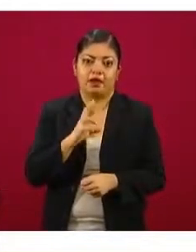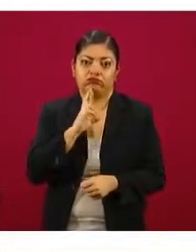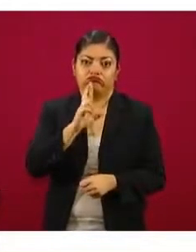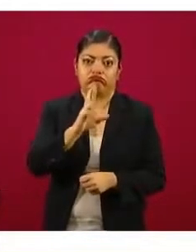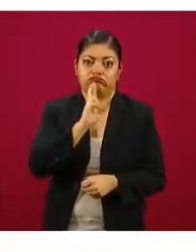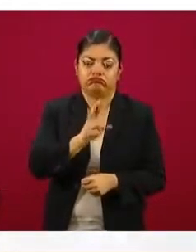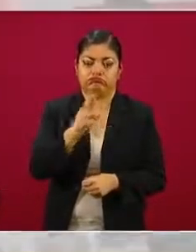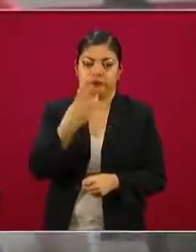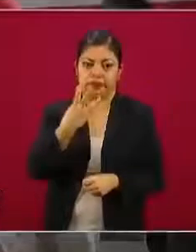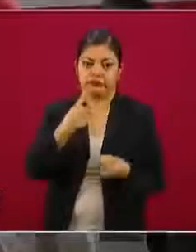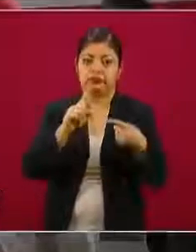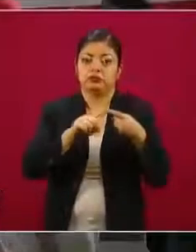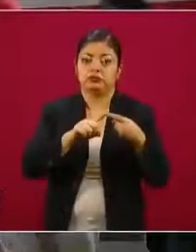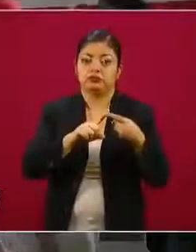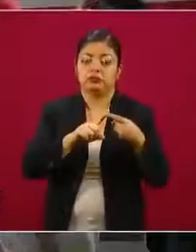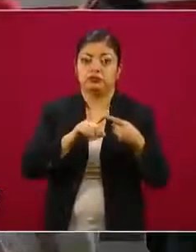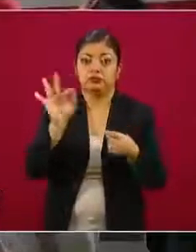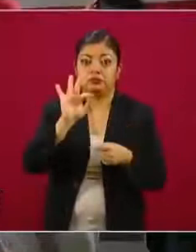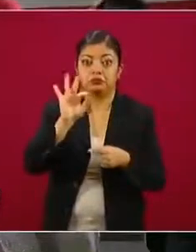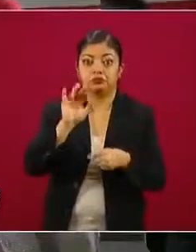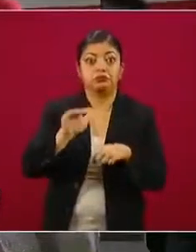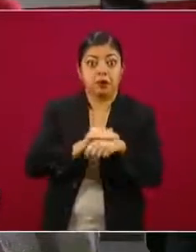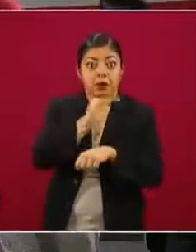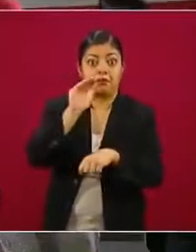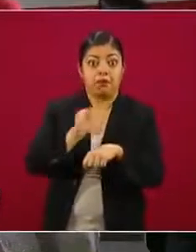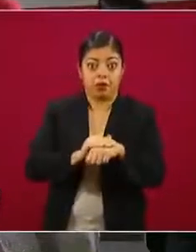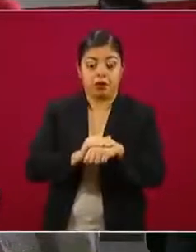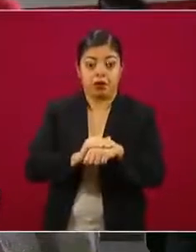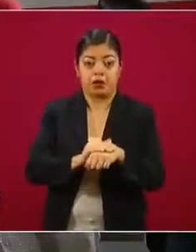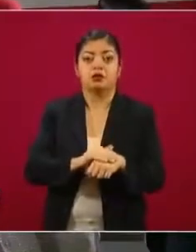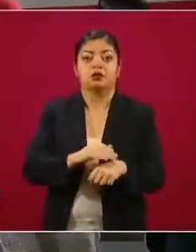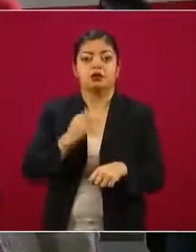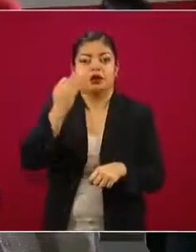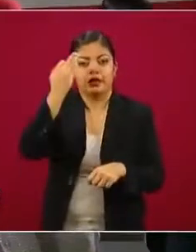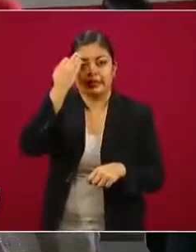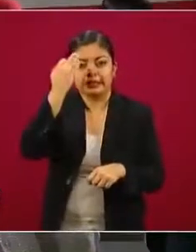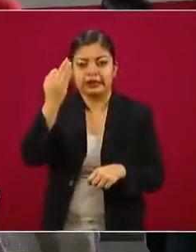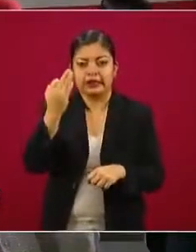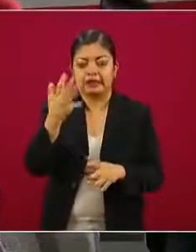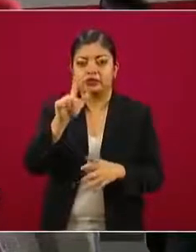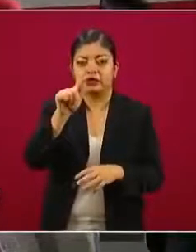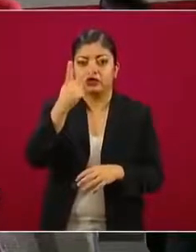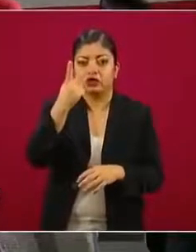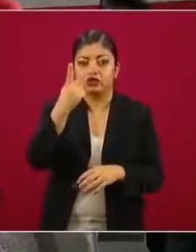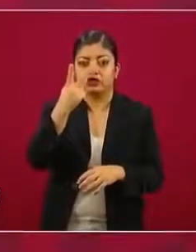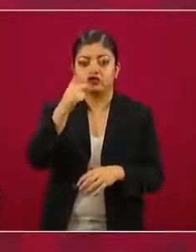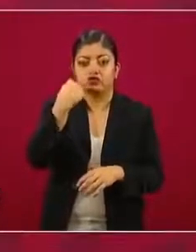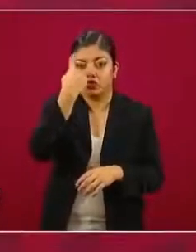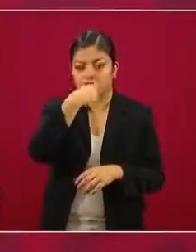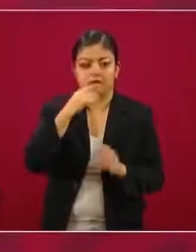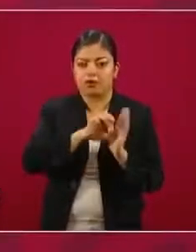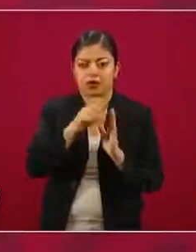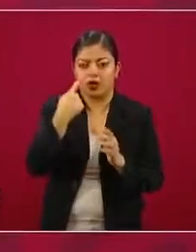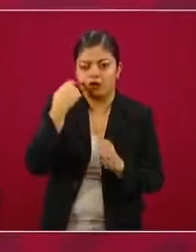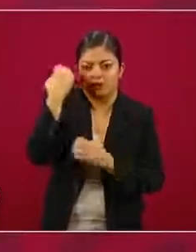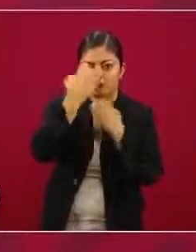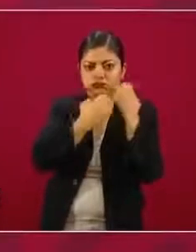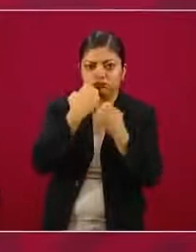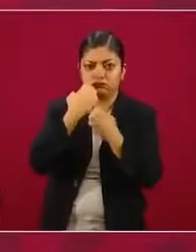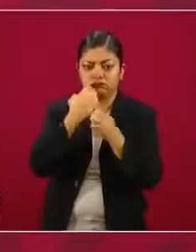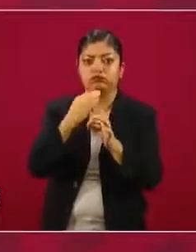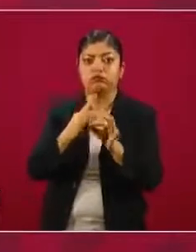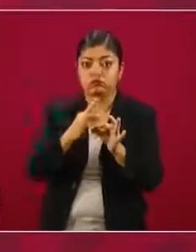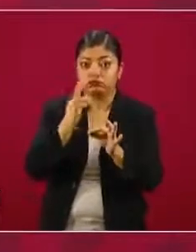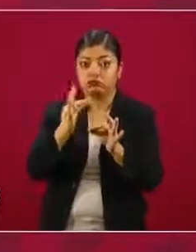respuesta aprobatoria que no debe de ocurrir en un plazo mayor de 72 horas, es decir, después de hacer la autoevaluación